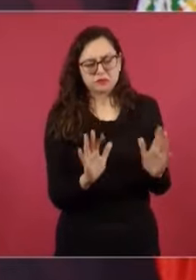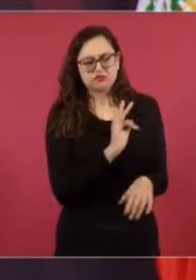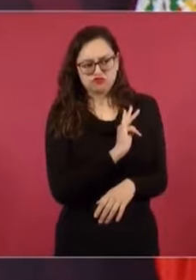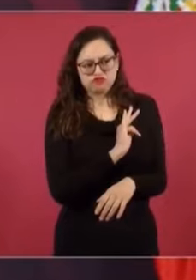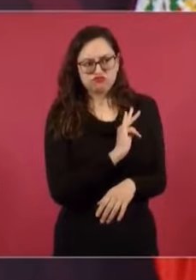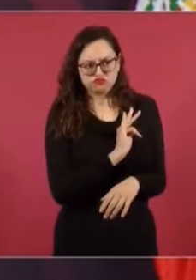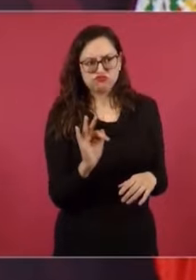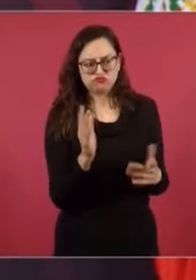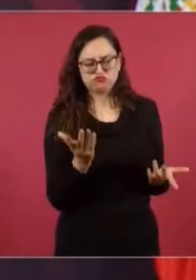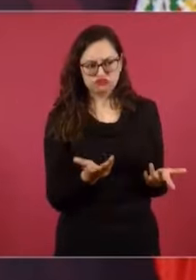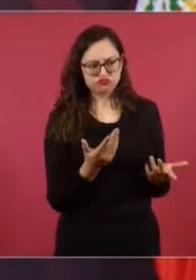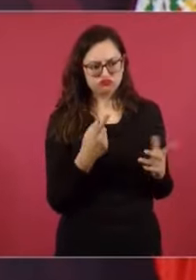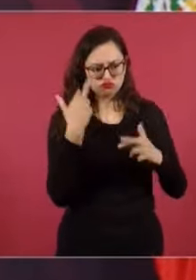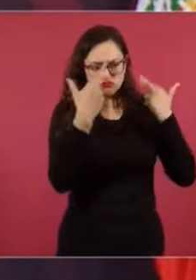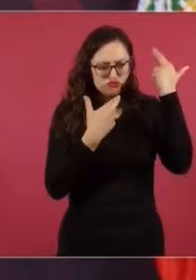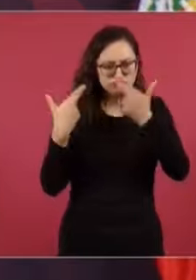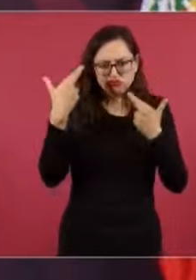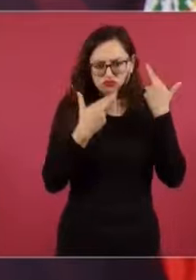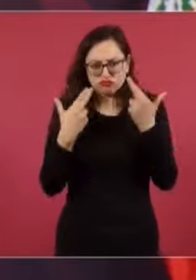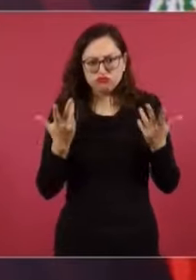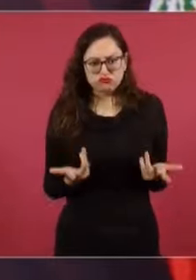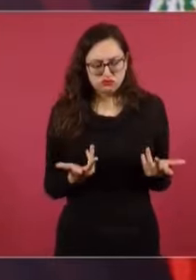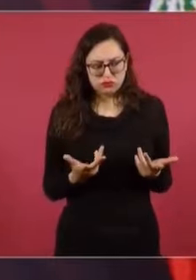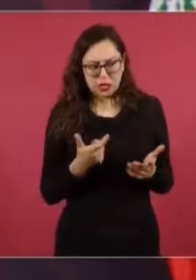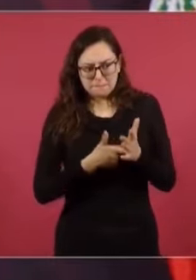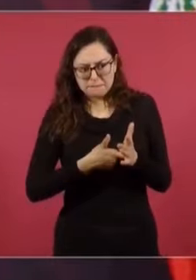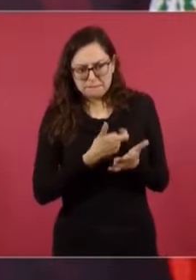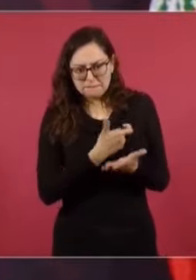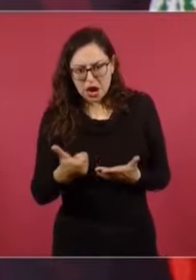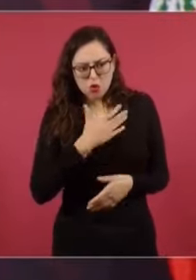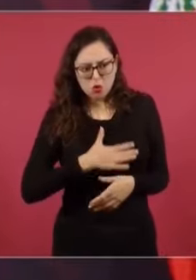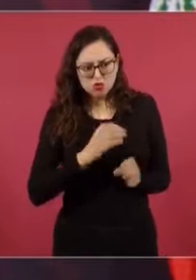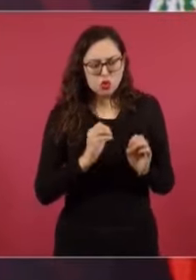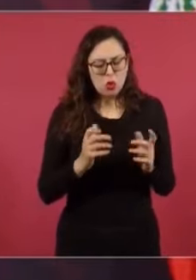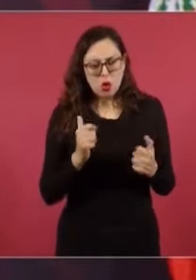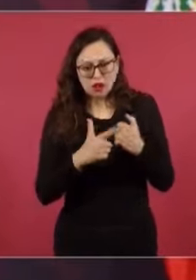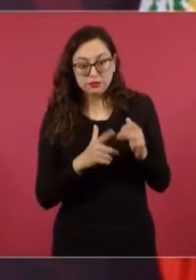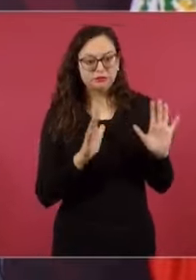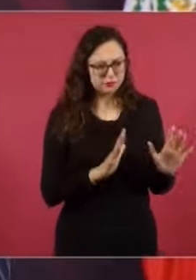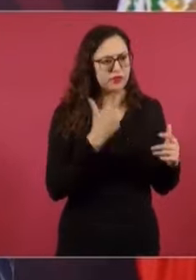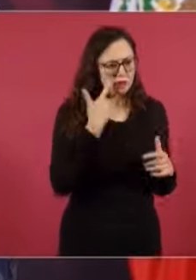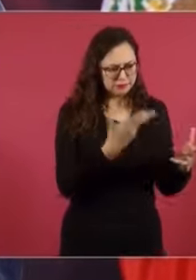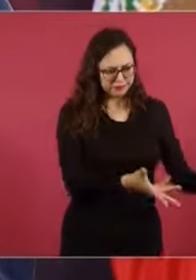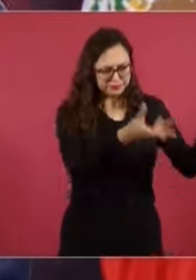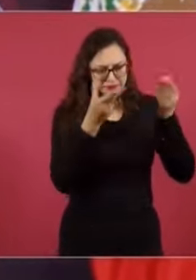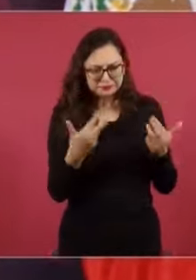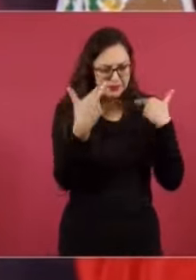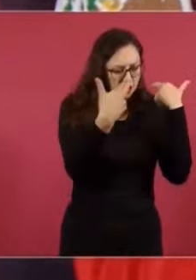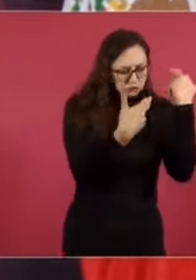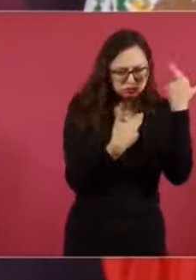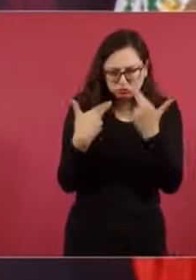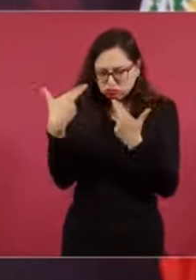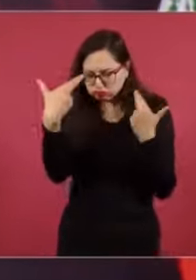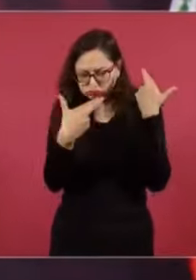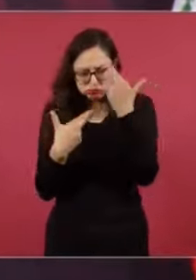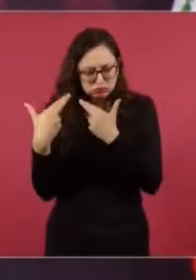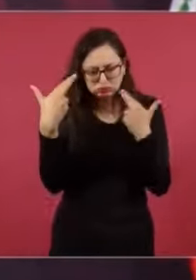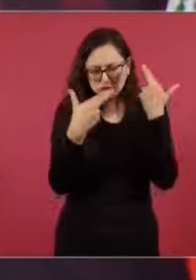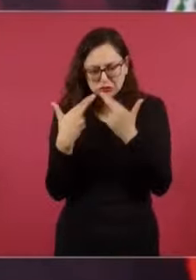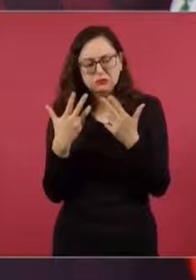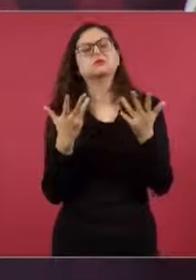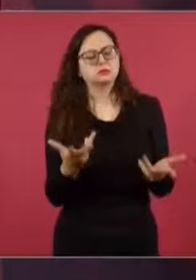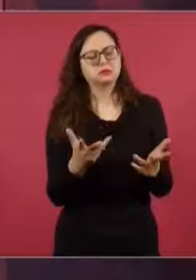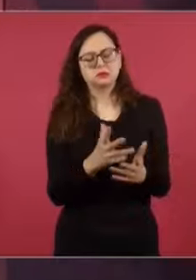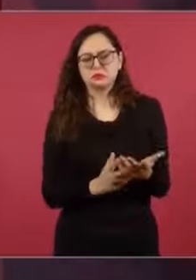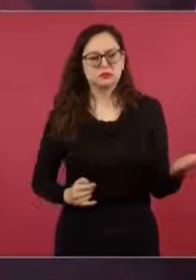un abuso, un exceso, se está cobrando de más, pues que se revise. Entonces, se hizo una revisión y se llegó a que